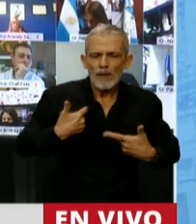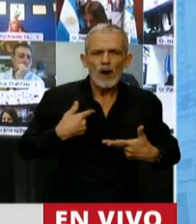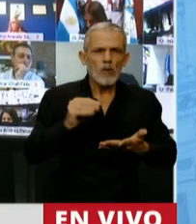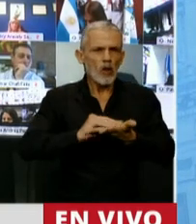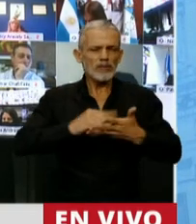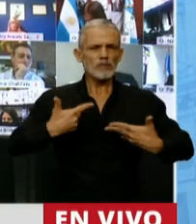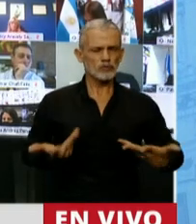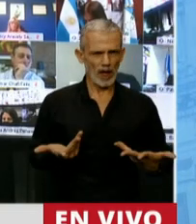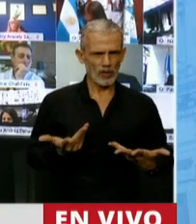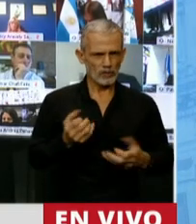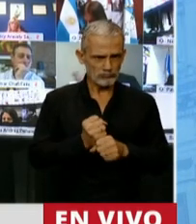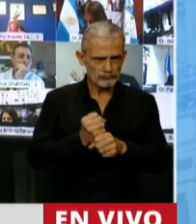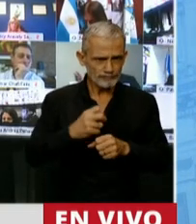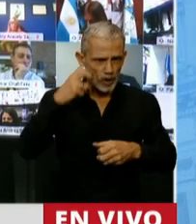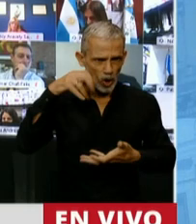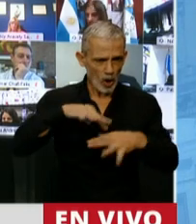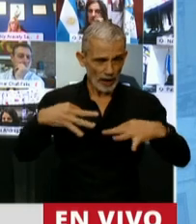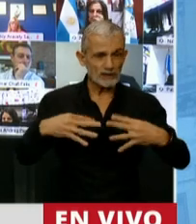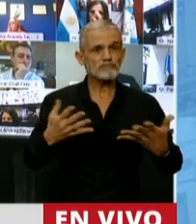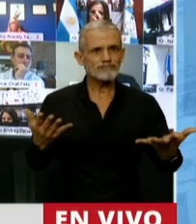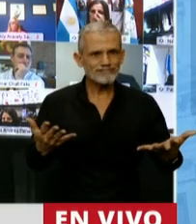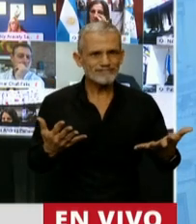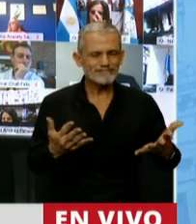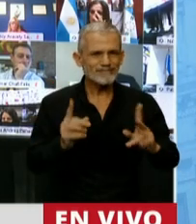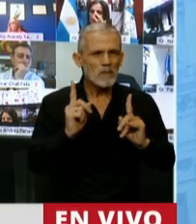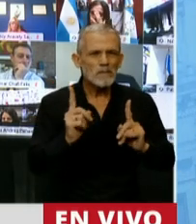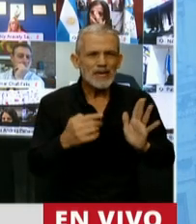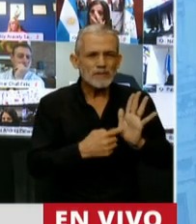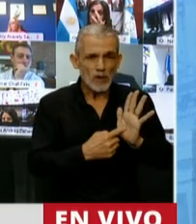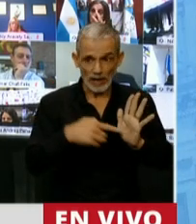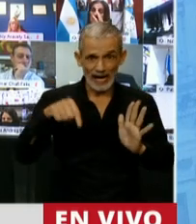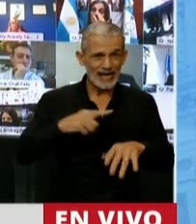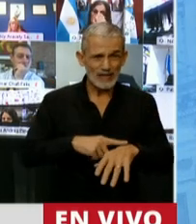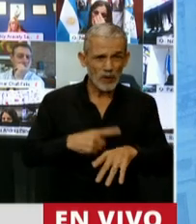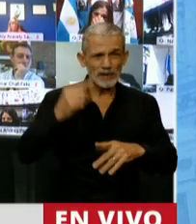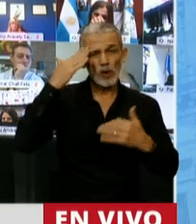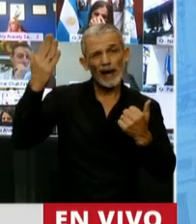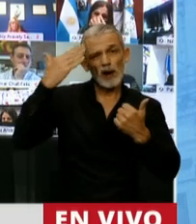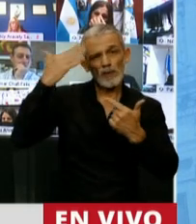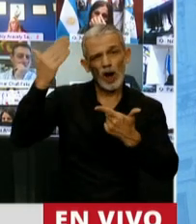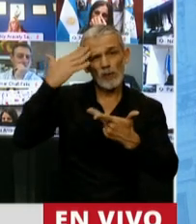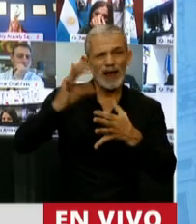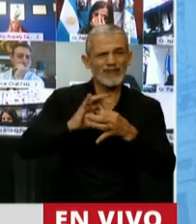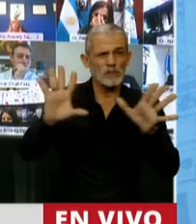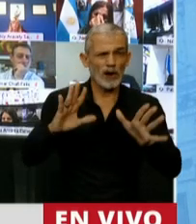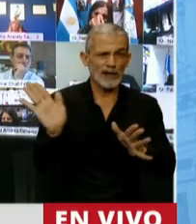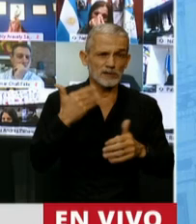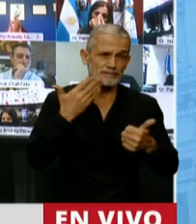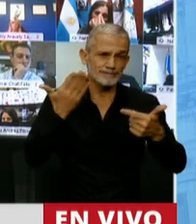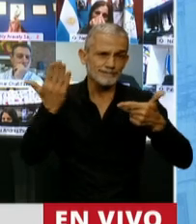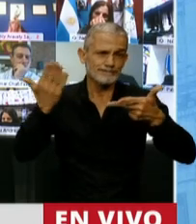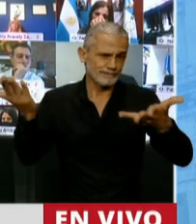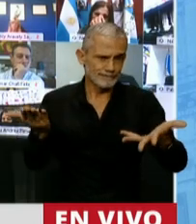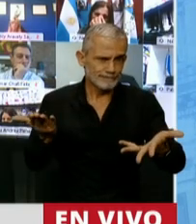legislador. Y en esto consiste, y en este momento que se hacen homenajes a la democracia y que